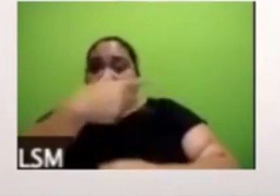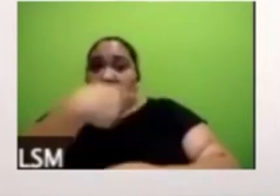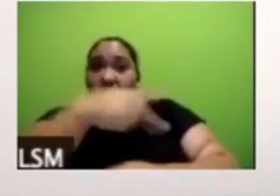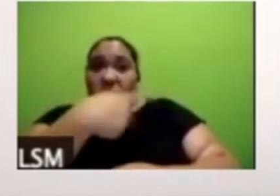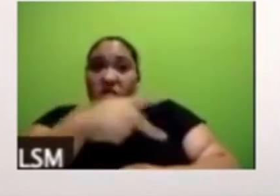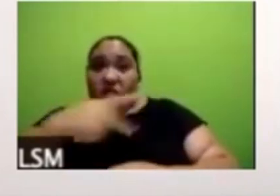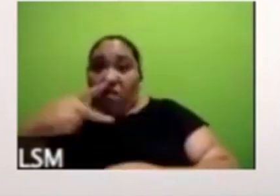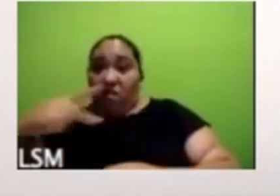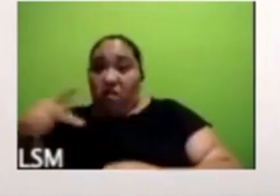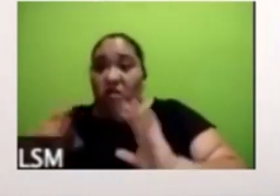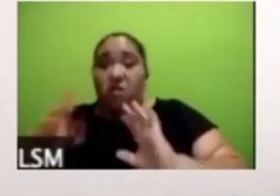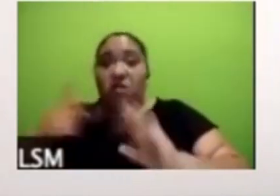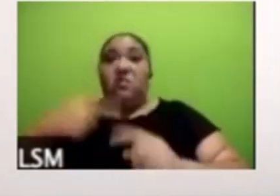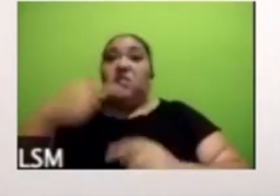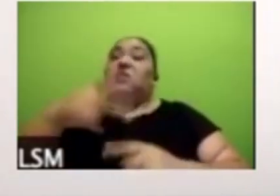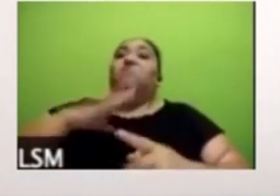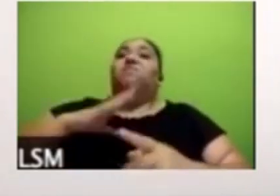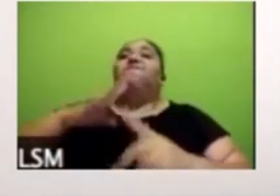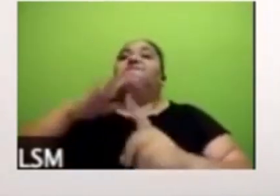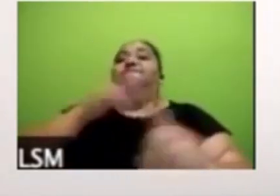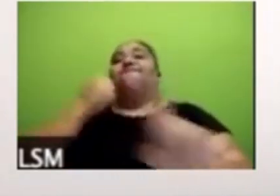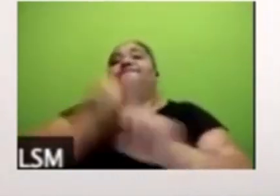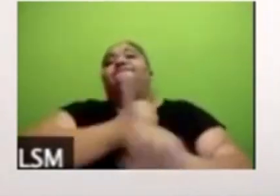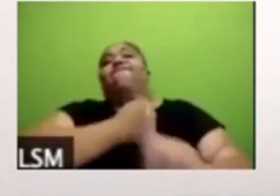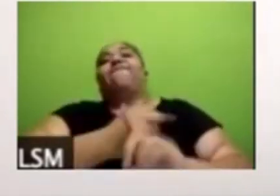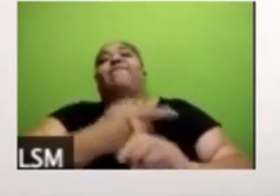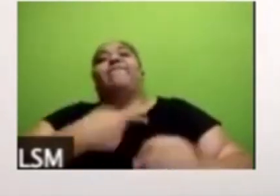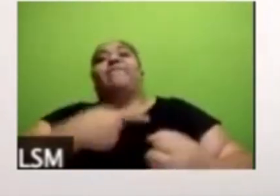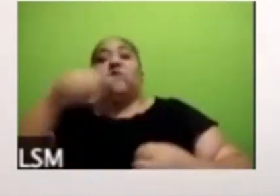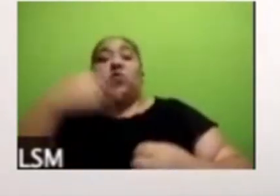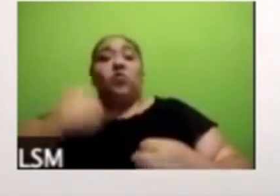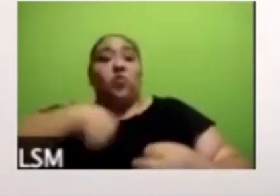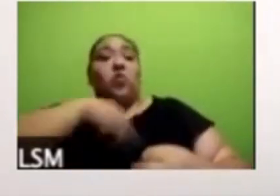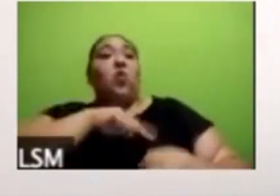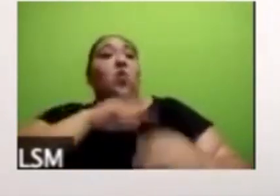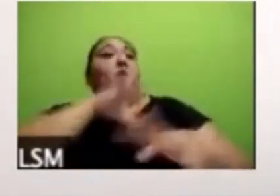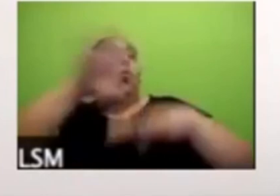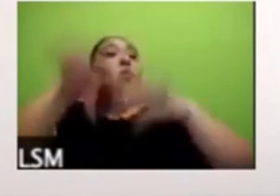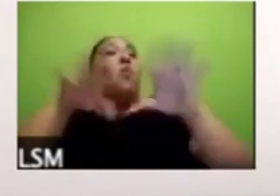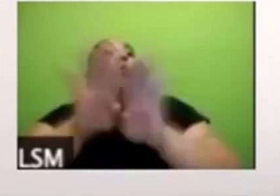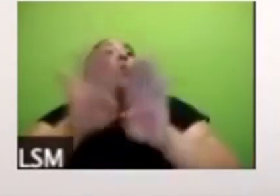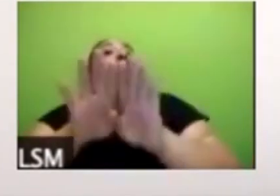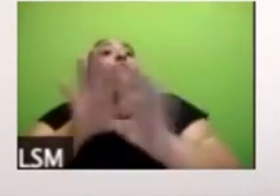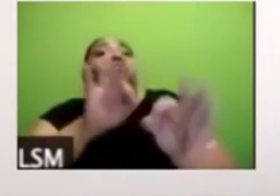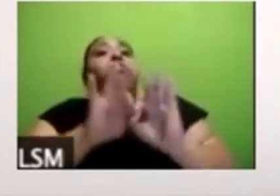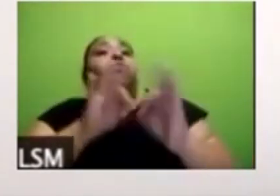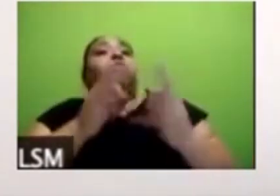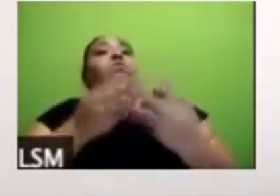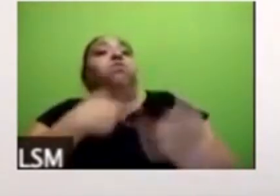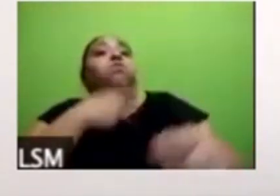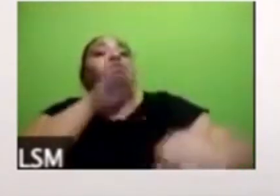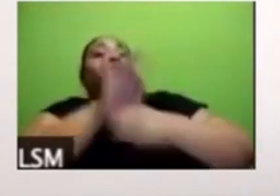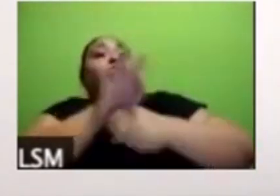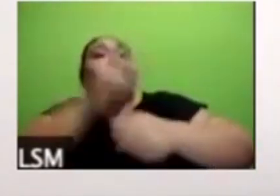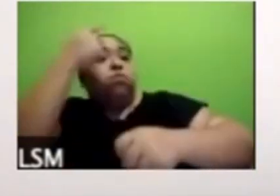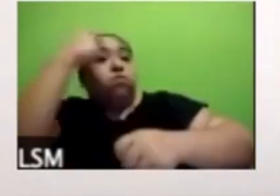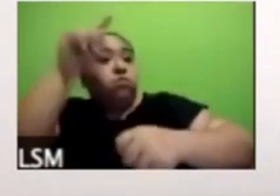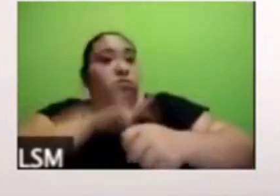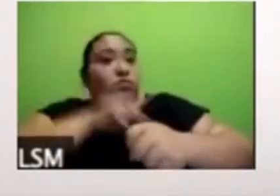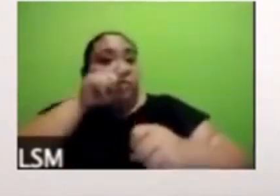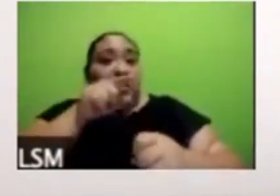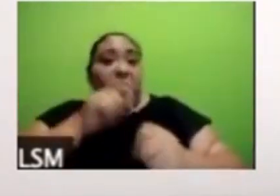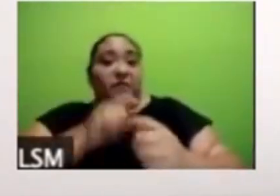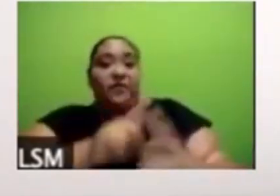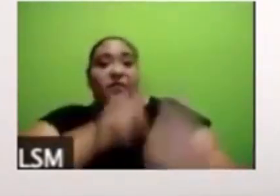mucho tiempo y tenemos que buscar la forma de protegernos y de que eso no se vuelva una condicionante para que puedan mantener un